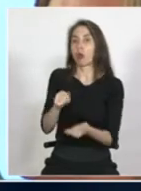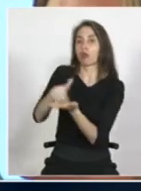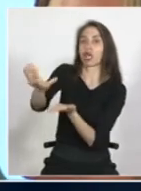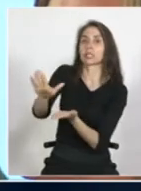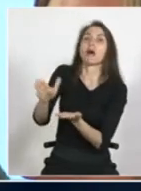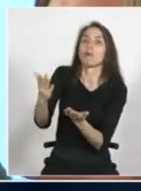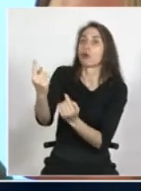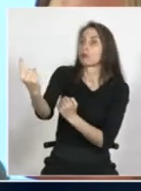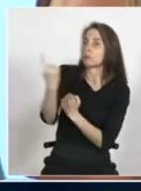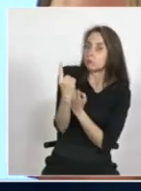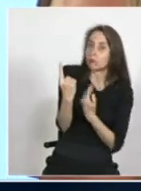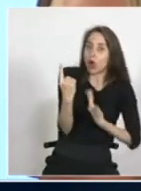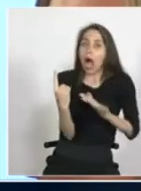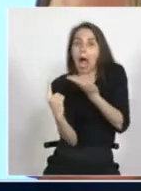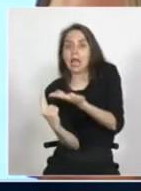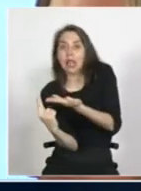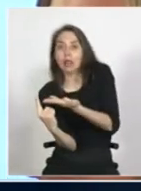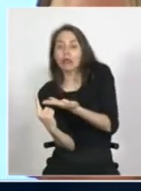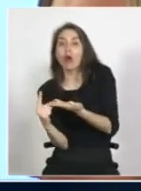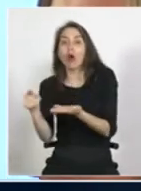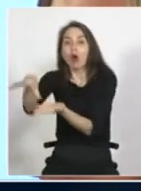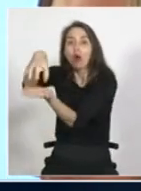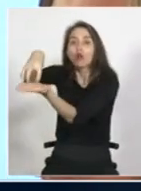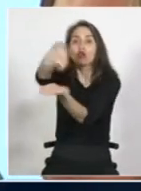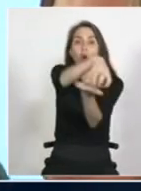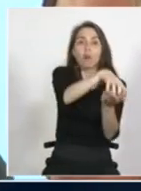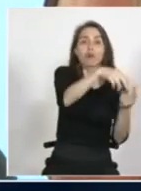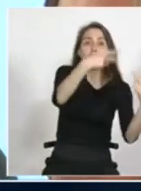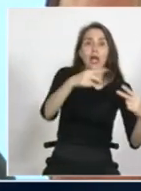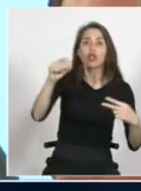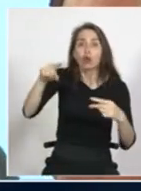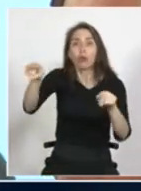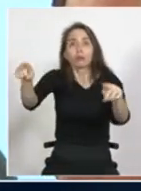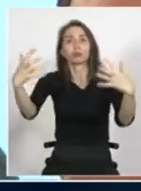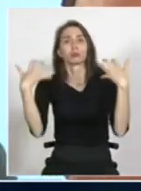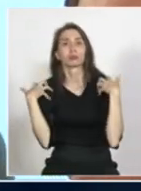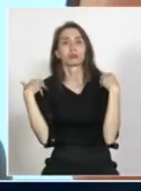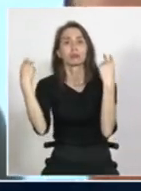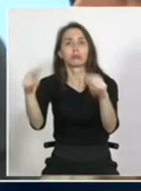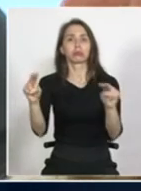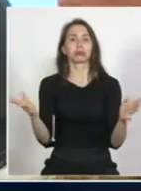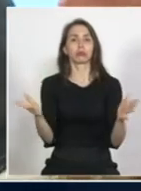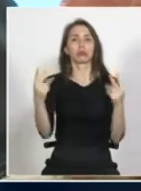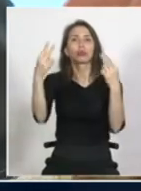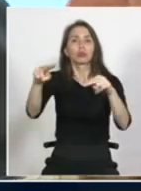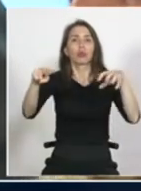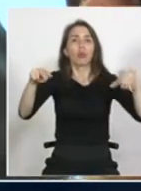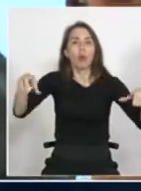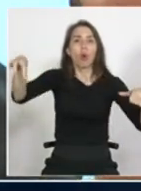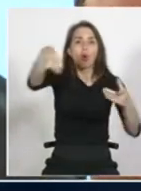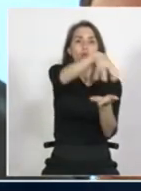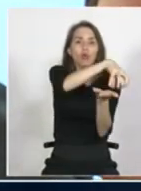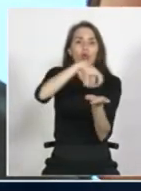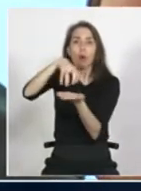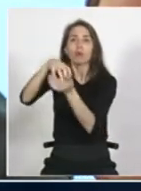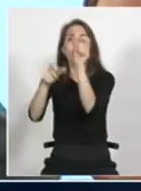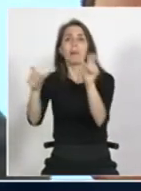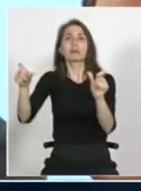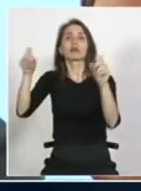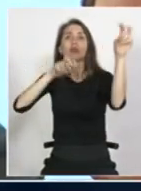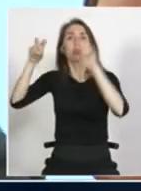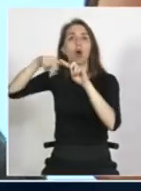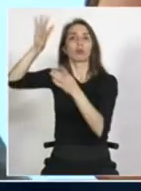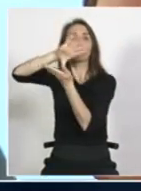esa persona pero esa comuna también municipal tienen que tomarse cargo de los inhabitantes de su comuna así que cuando